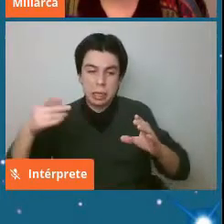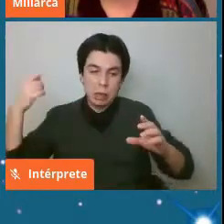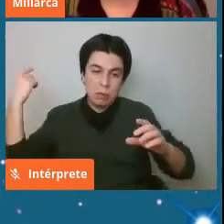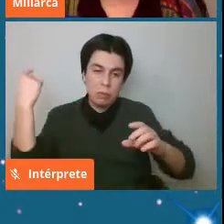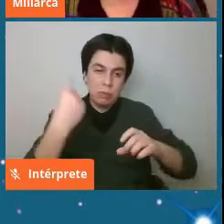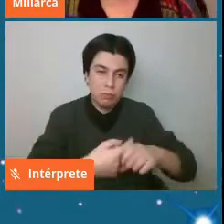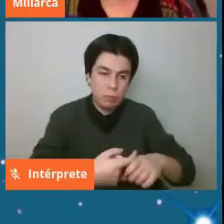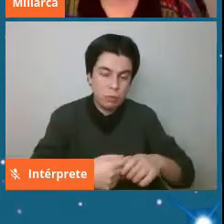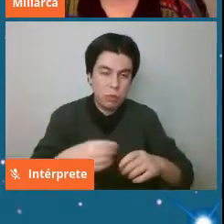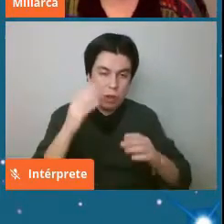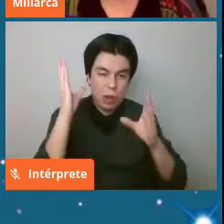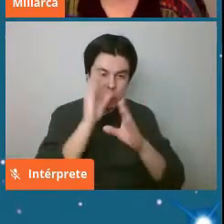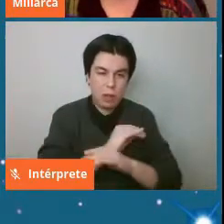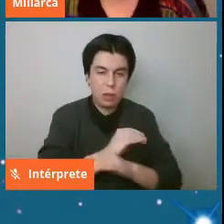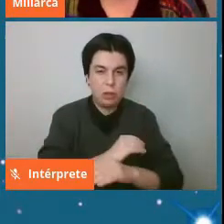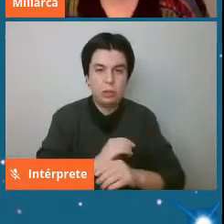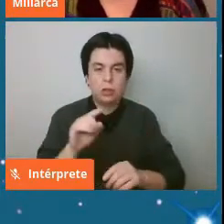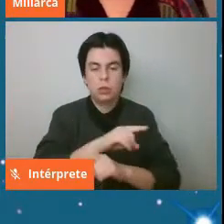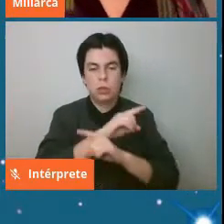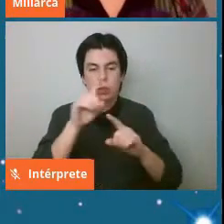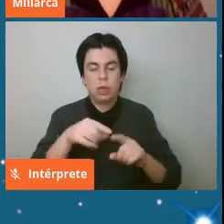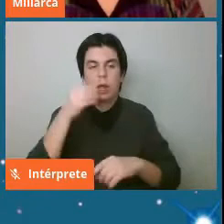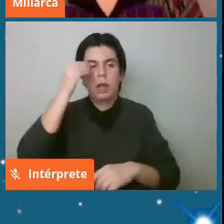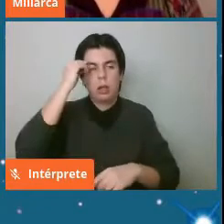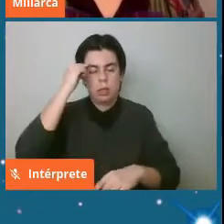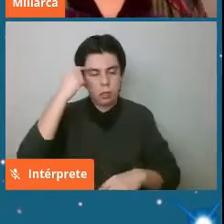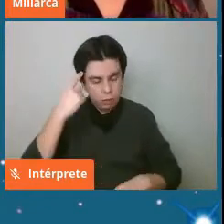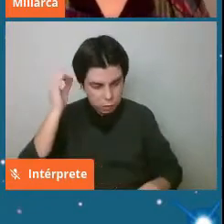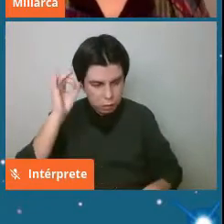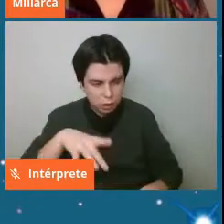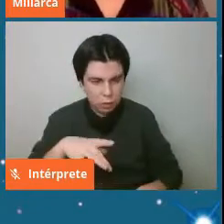nunca se va a ver negro para que lo tengan en consideración